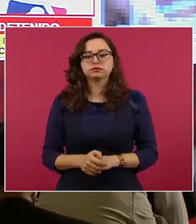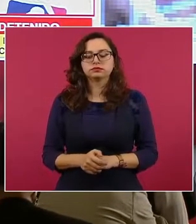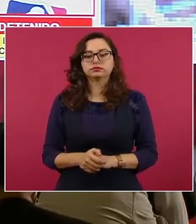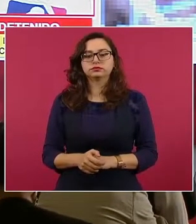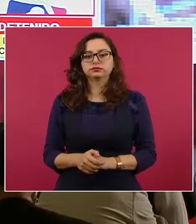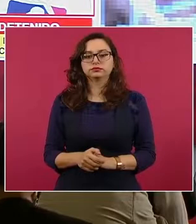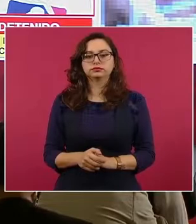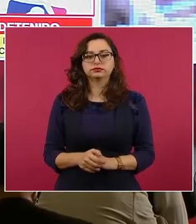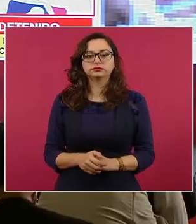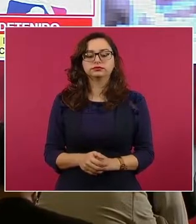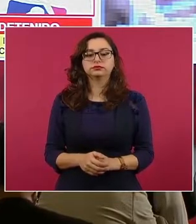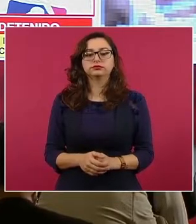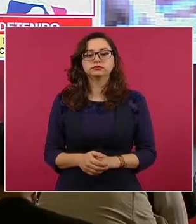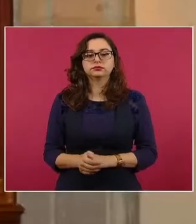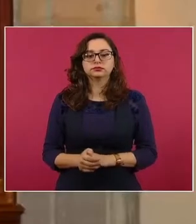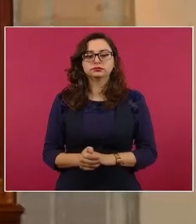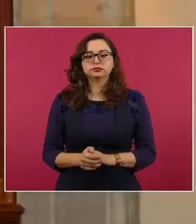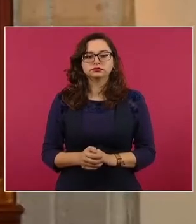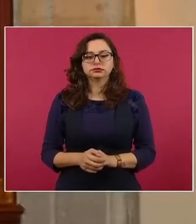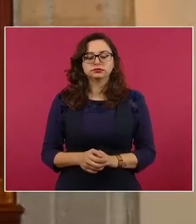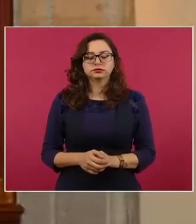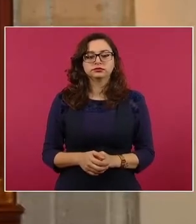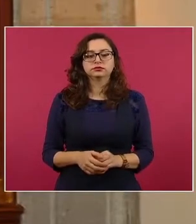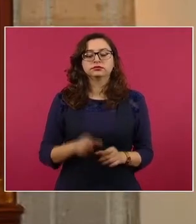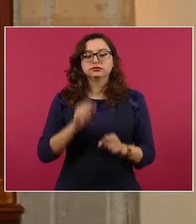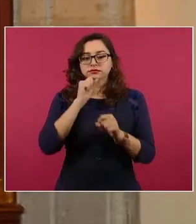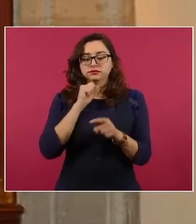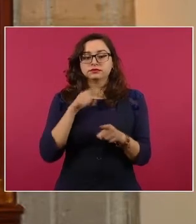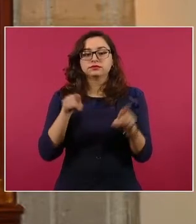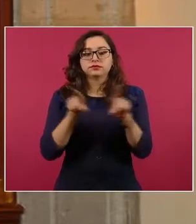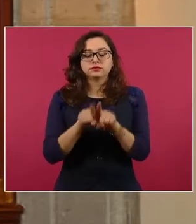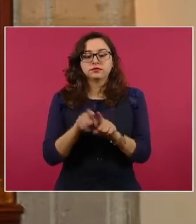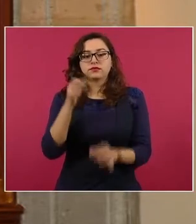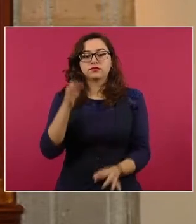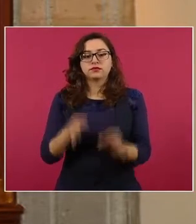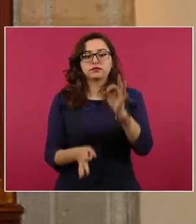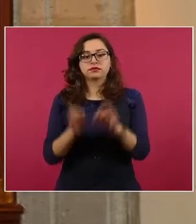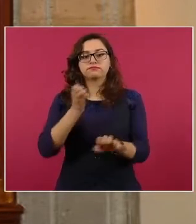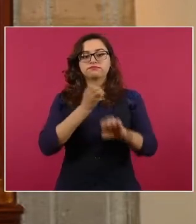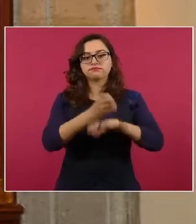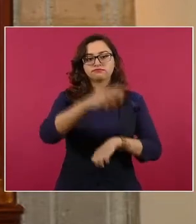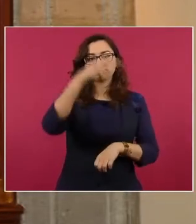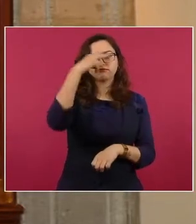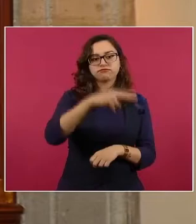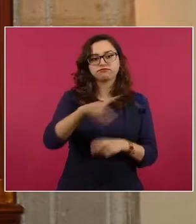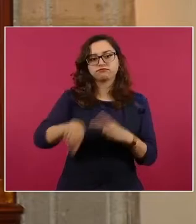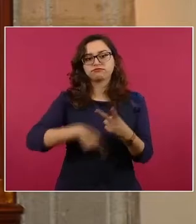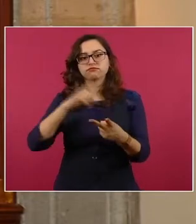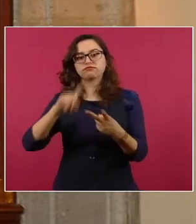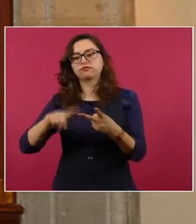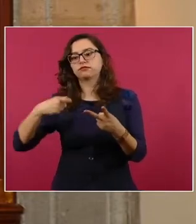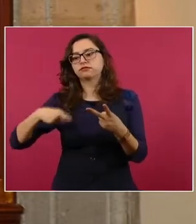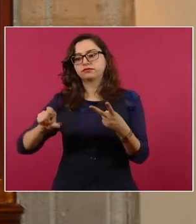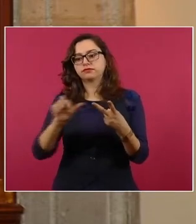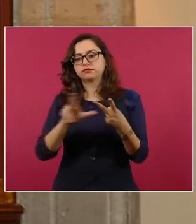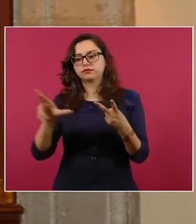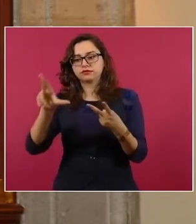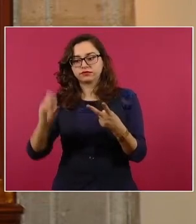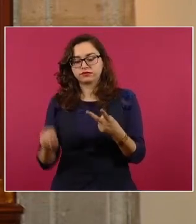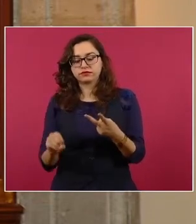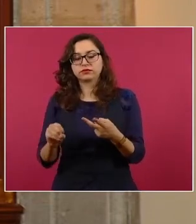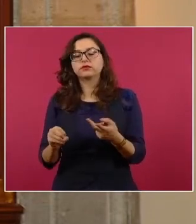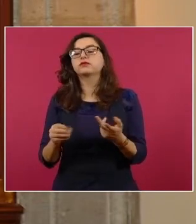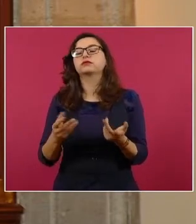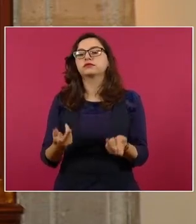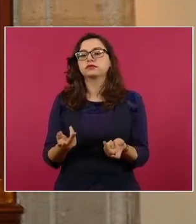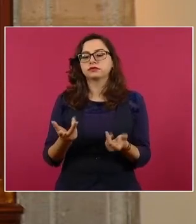la Fiscalía del Estado de México, en coordinación con la de Quintana Roo, informó de